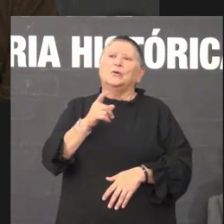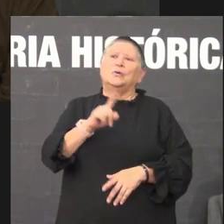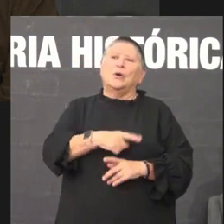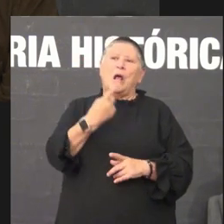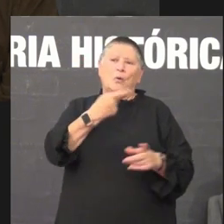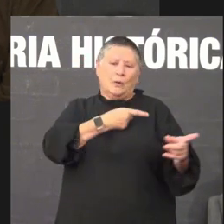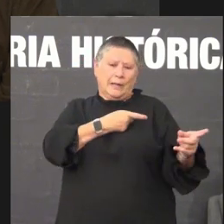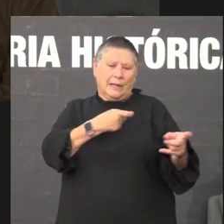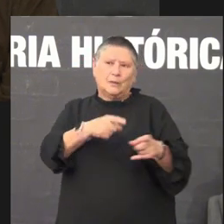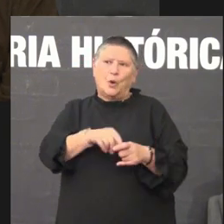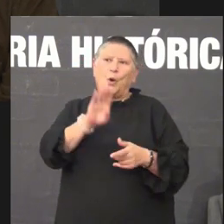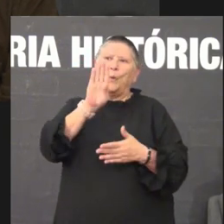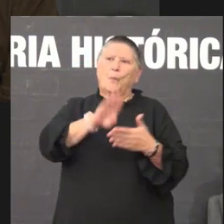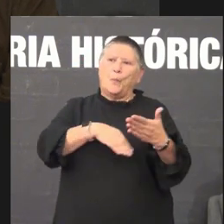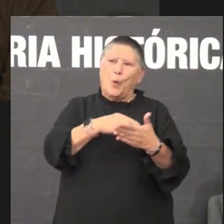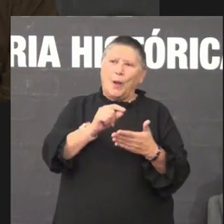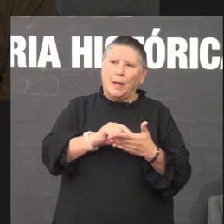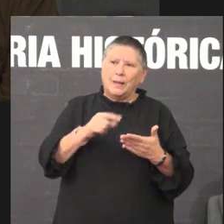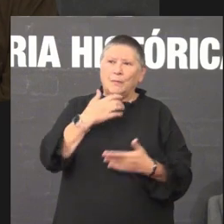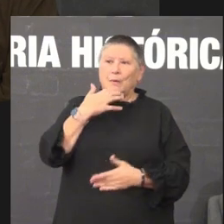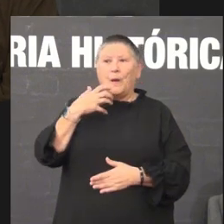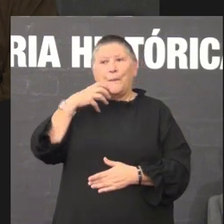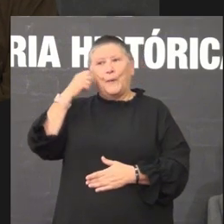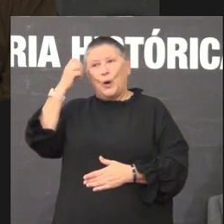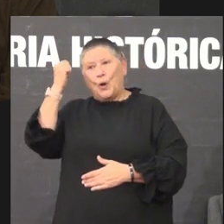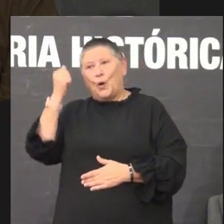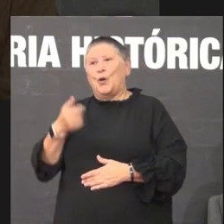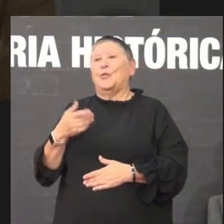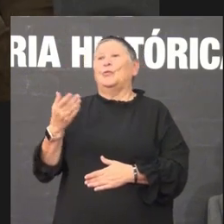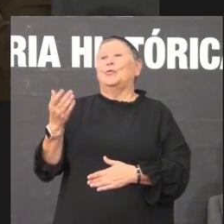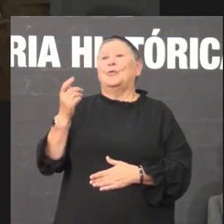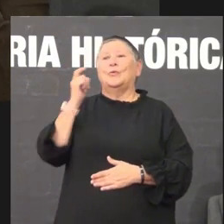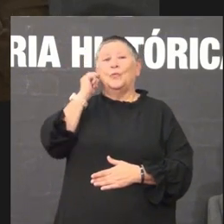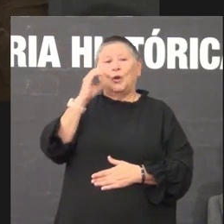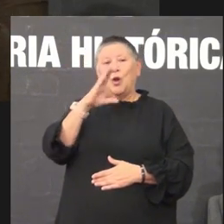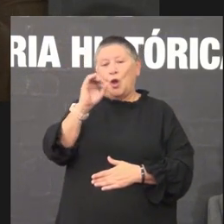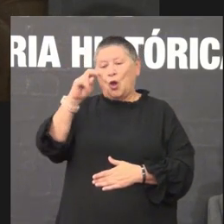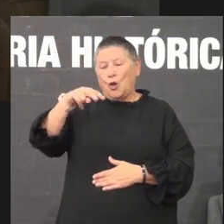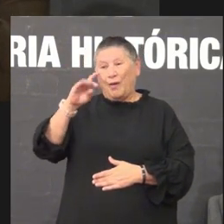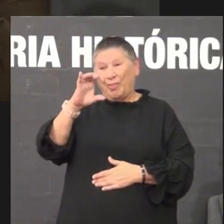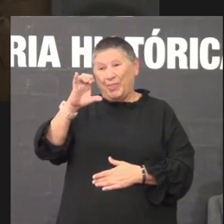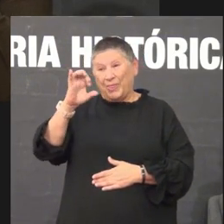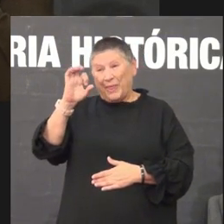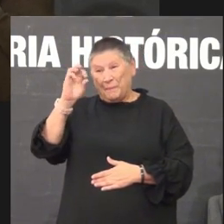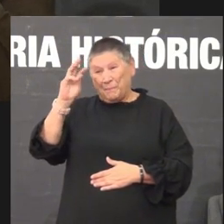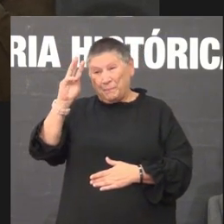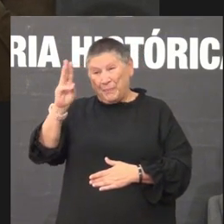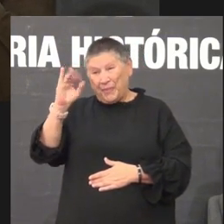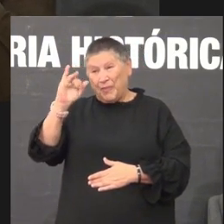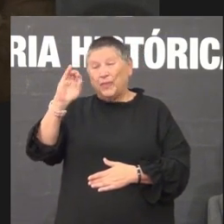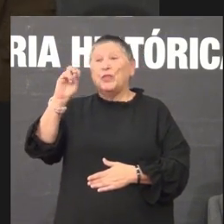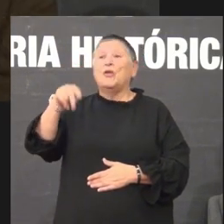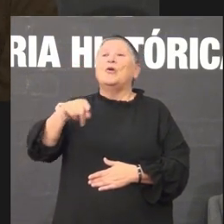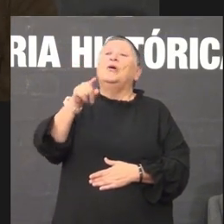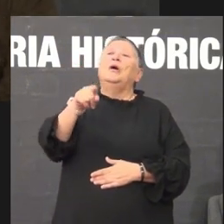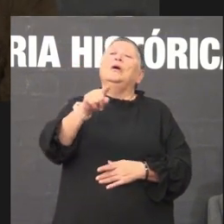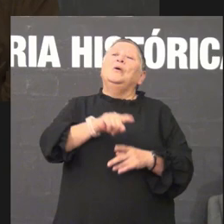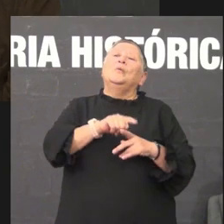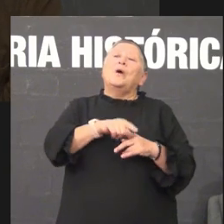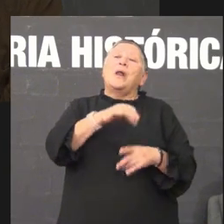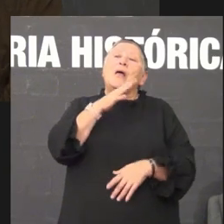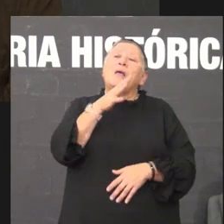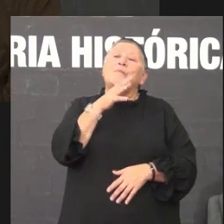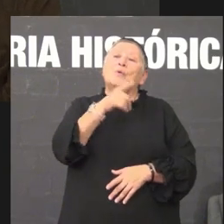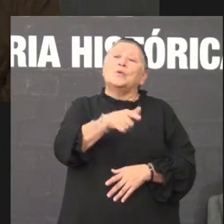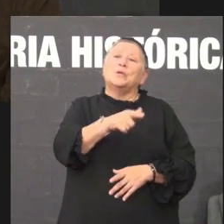poetas como Oblas Cortiñas de Bergondo da 4ª agrupación guerrilleira que é unha documentación tamén moi esquecida que está no arquivo do Partido